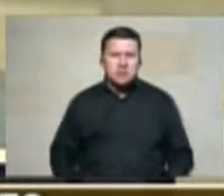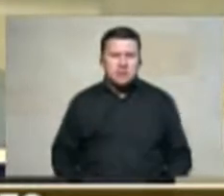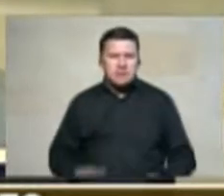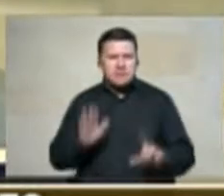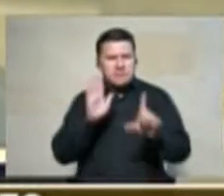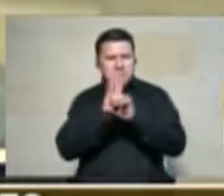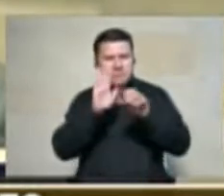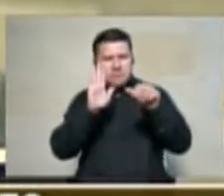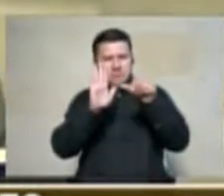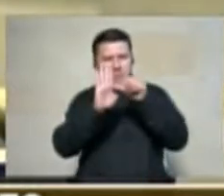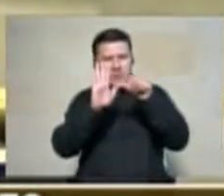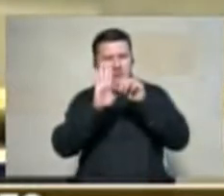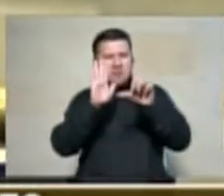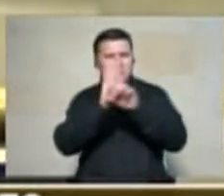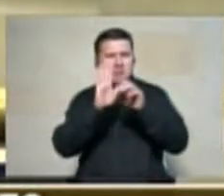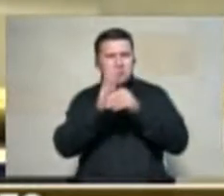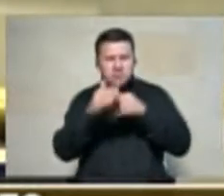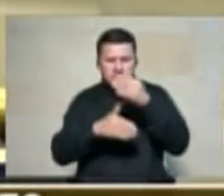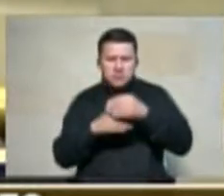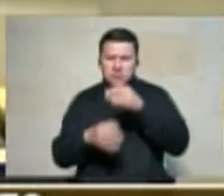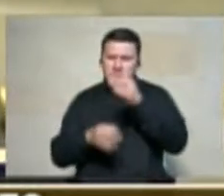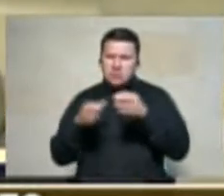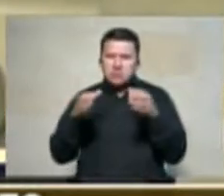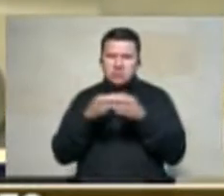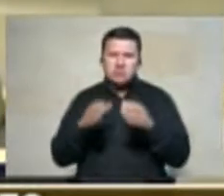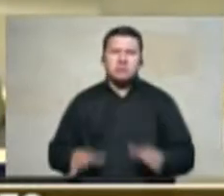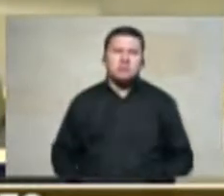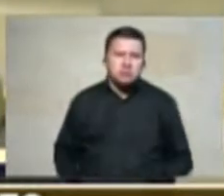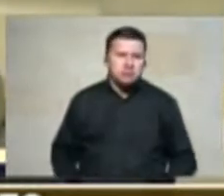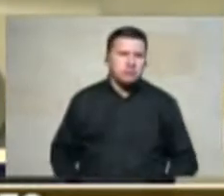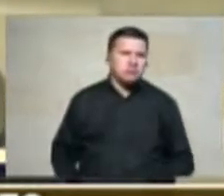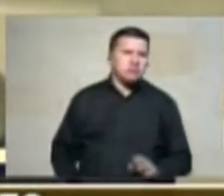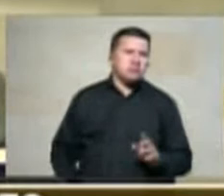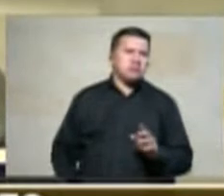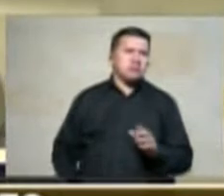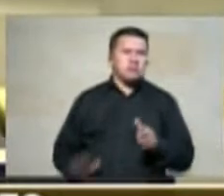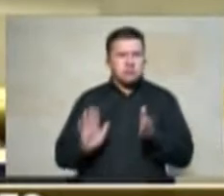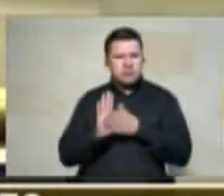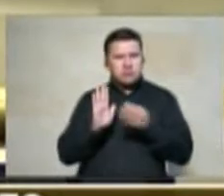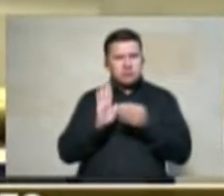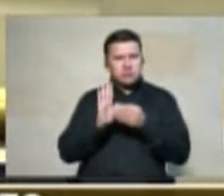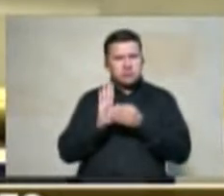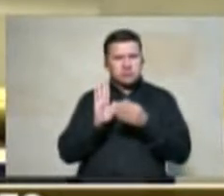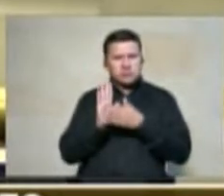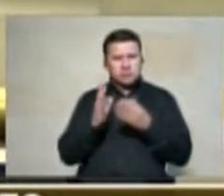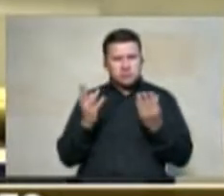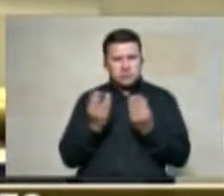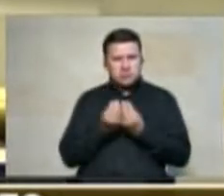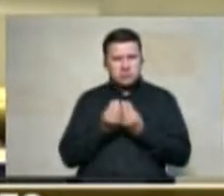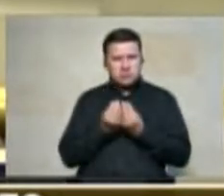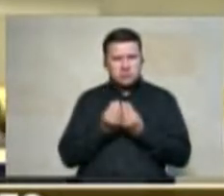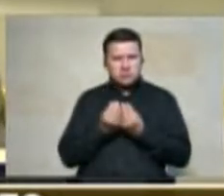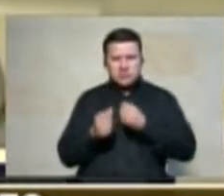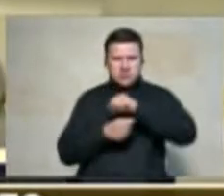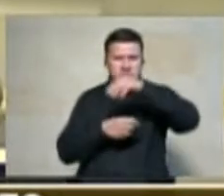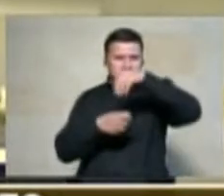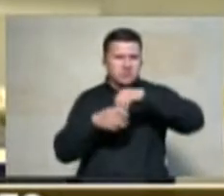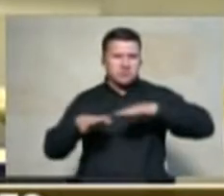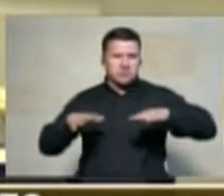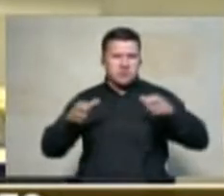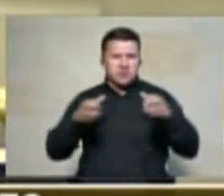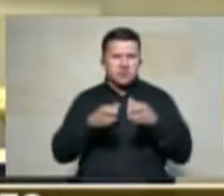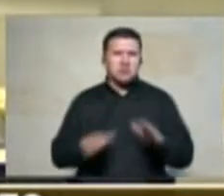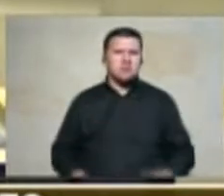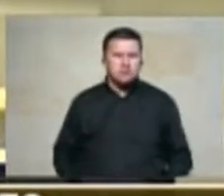procesos de adjudicación y de los otros mecanismos que tiene previsto la ley de reforma agraria todos son absolutamente